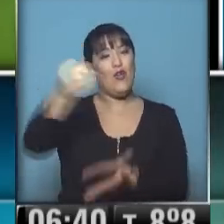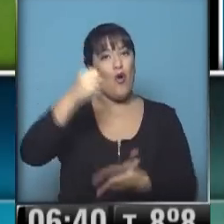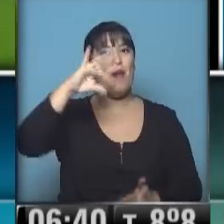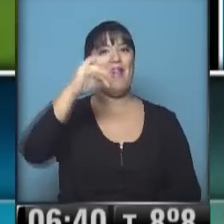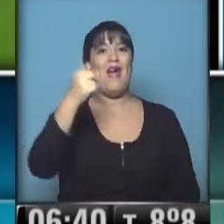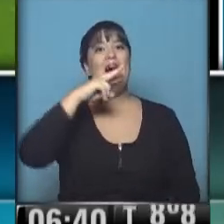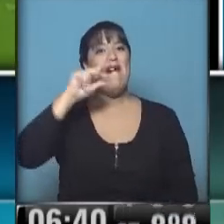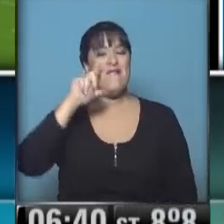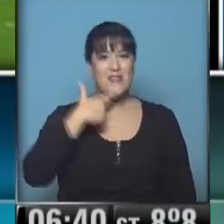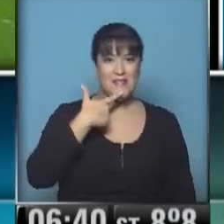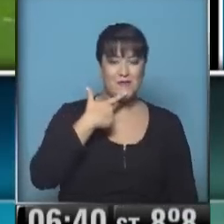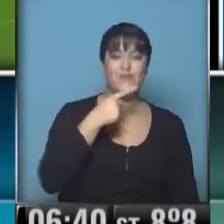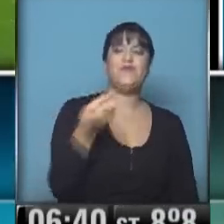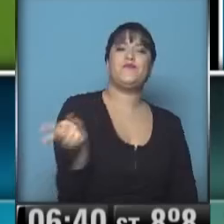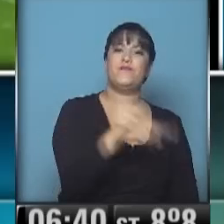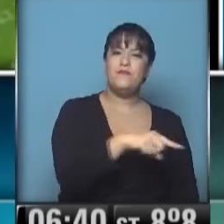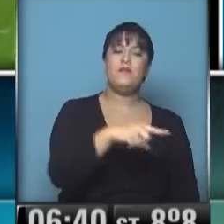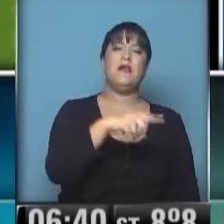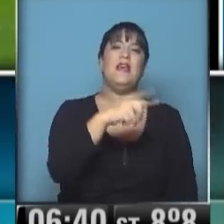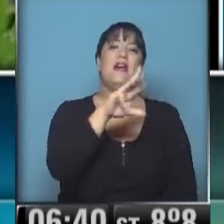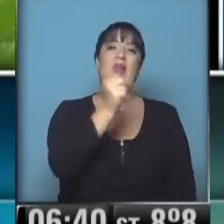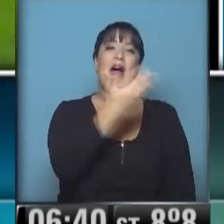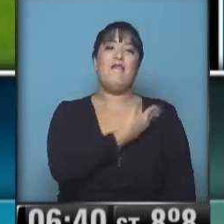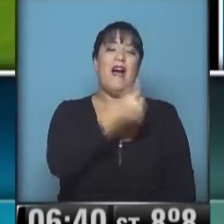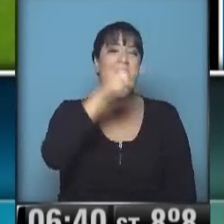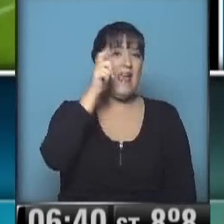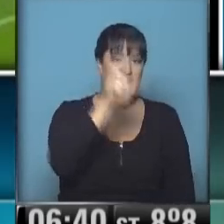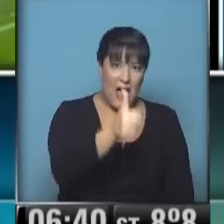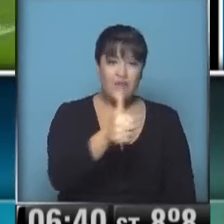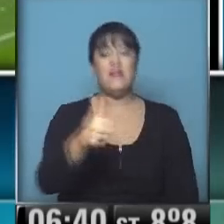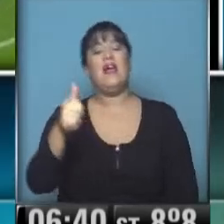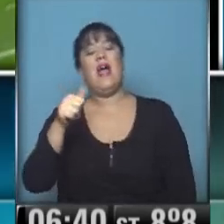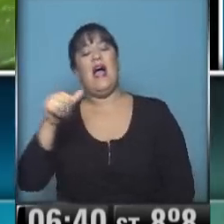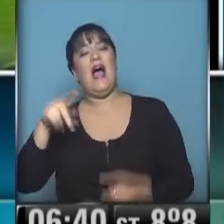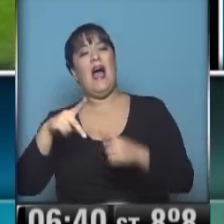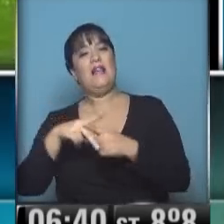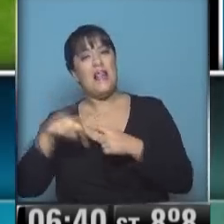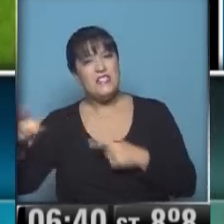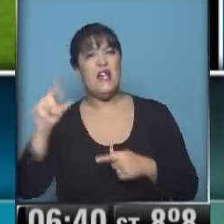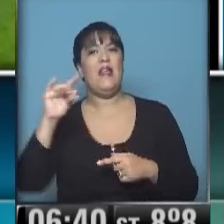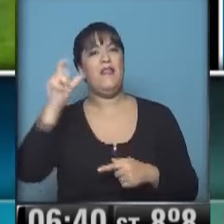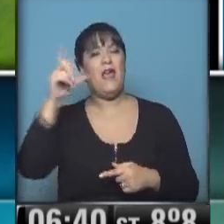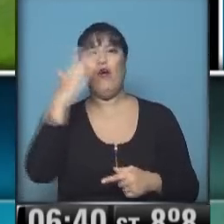Atlético Rafaela venció a Talleres de Córdoba y está en cuartos de la Copa Argentina.